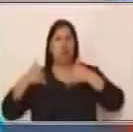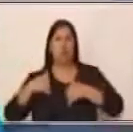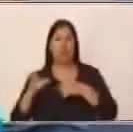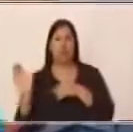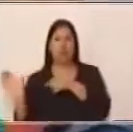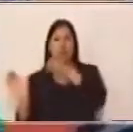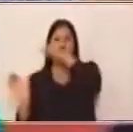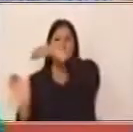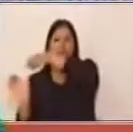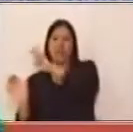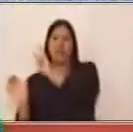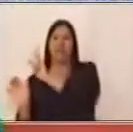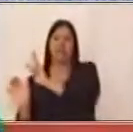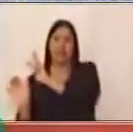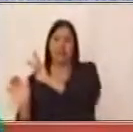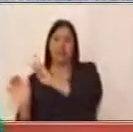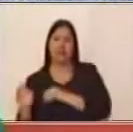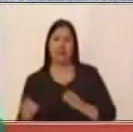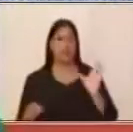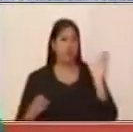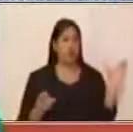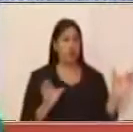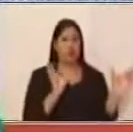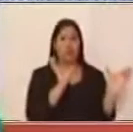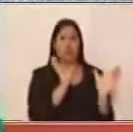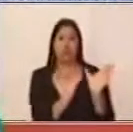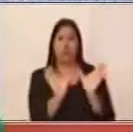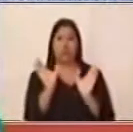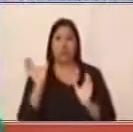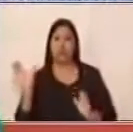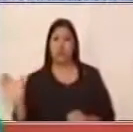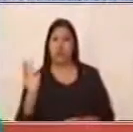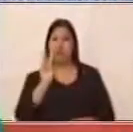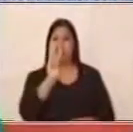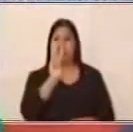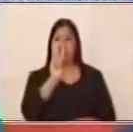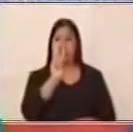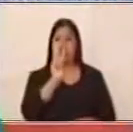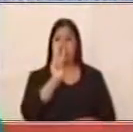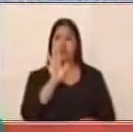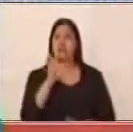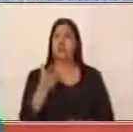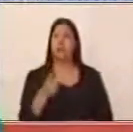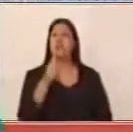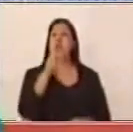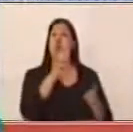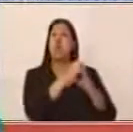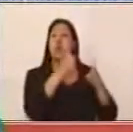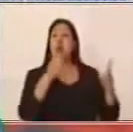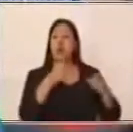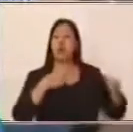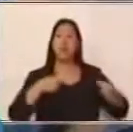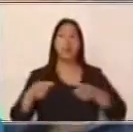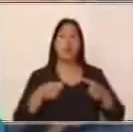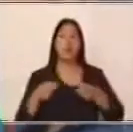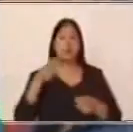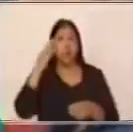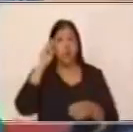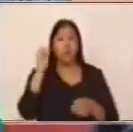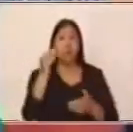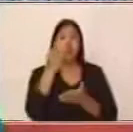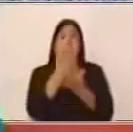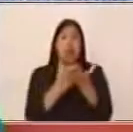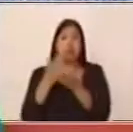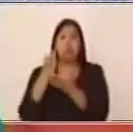proposición tres. ¿Sí? Se le llama, como te vuelvo a decir, una oración coordinada, porque si separamos